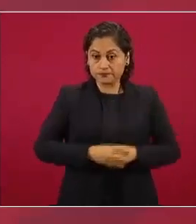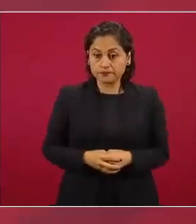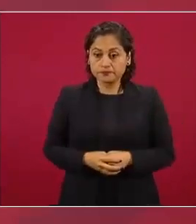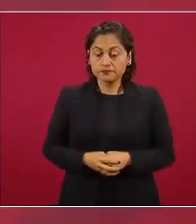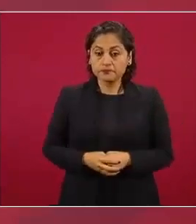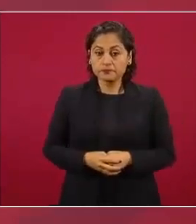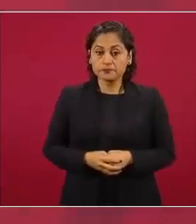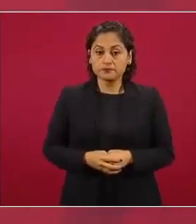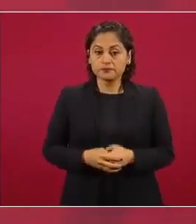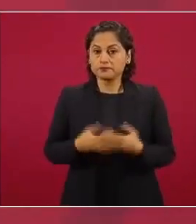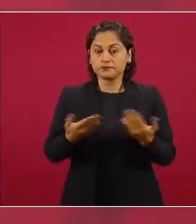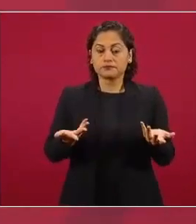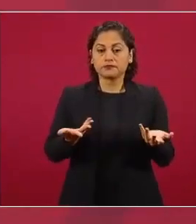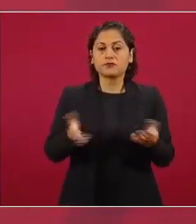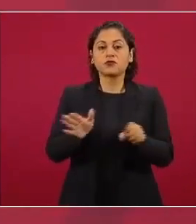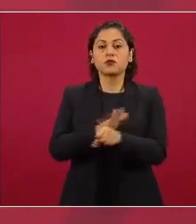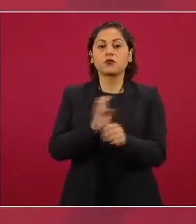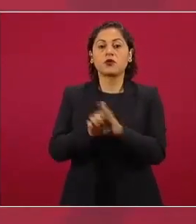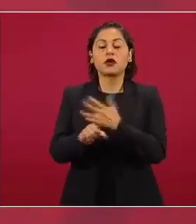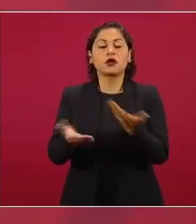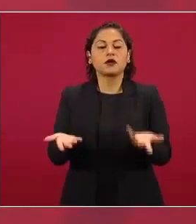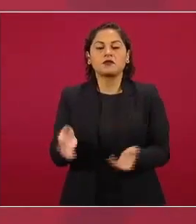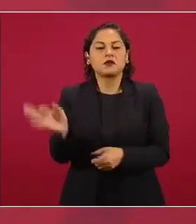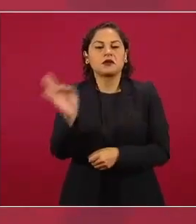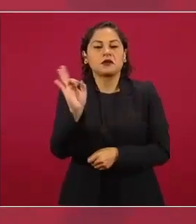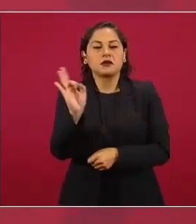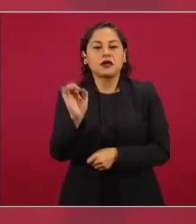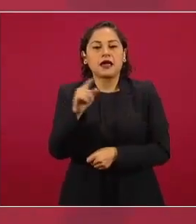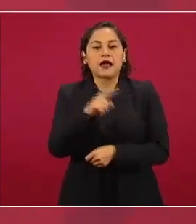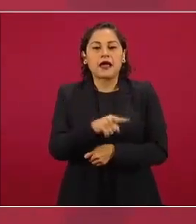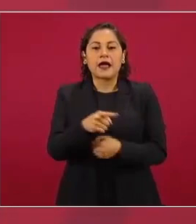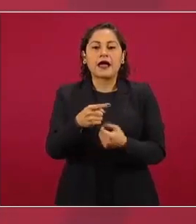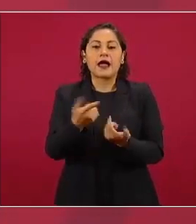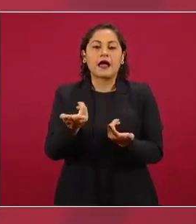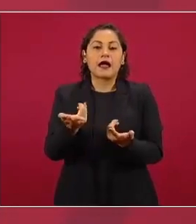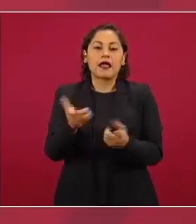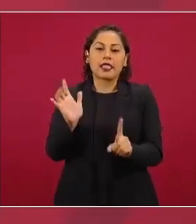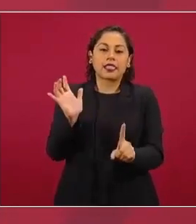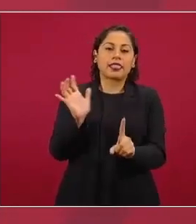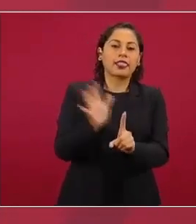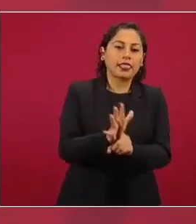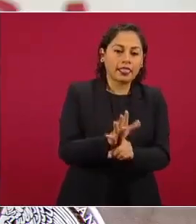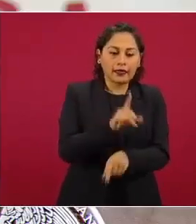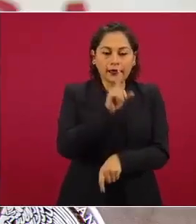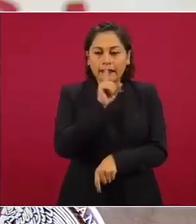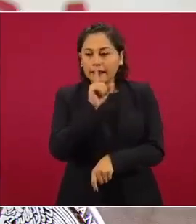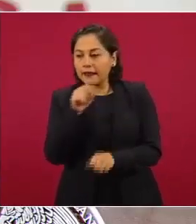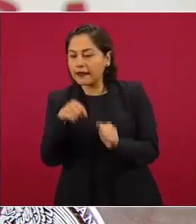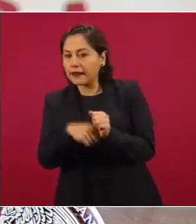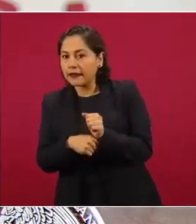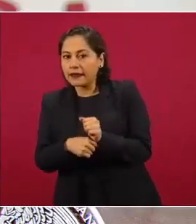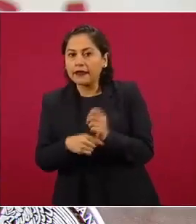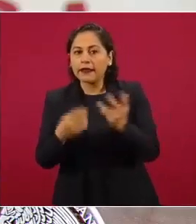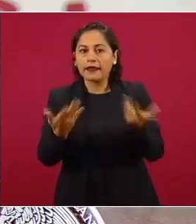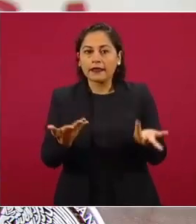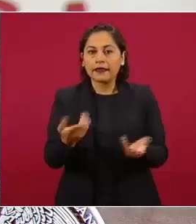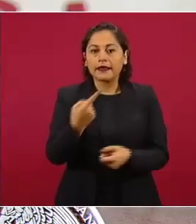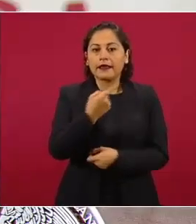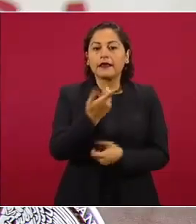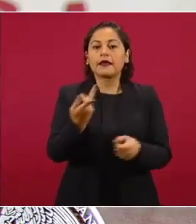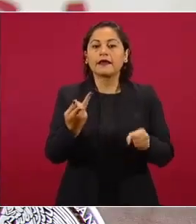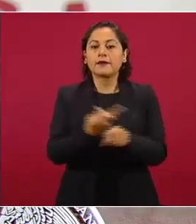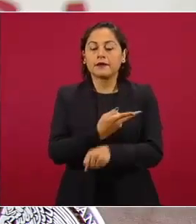va a haber un operativo encubierto y va a decir el presidente pues